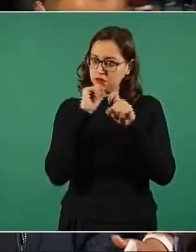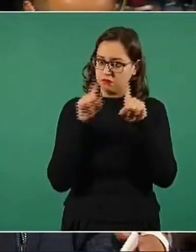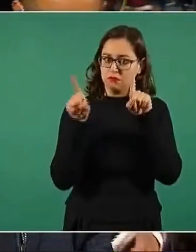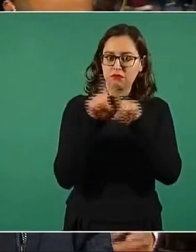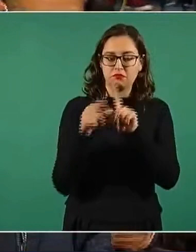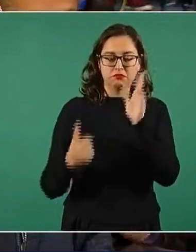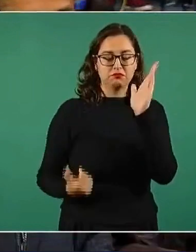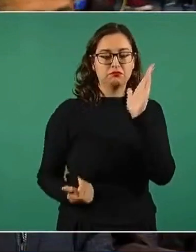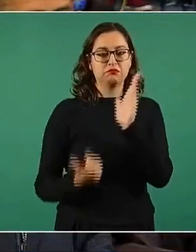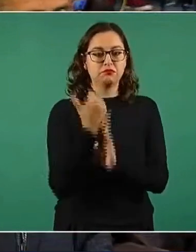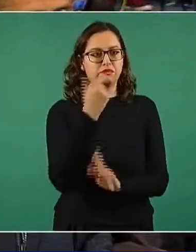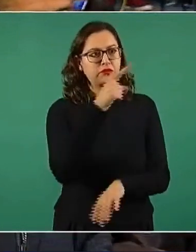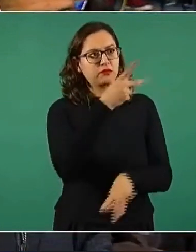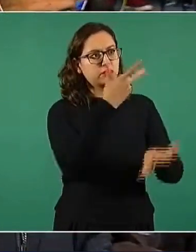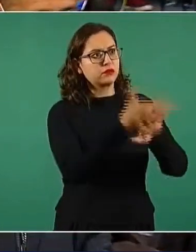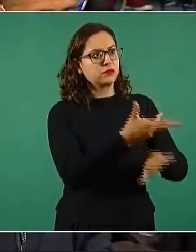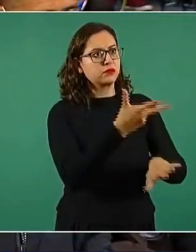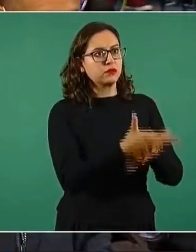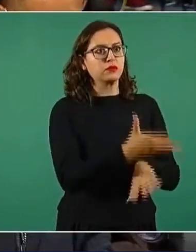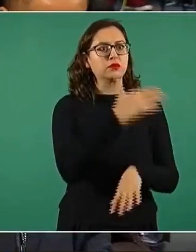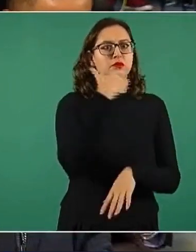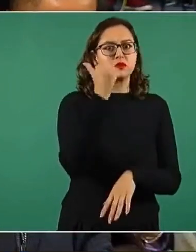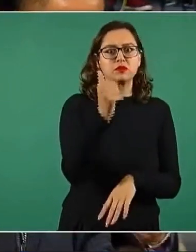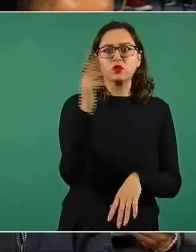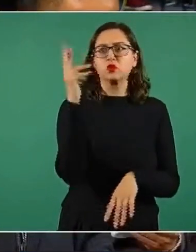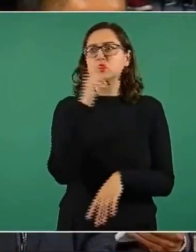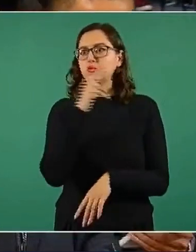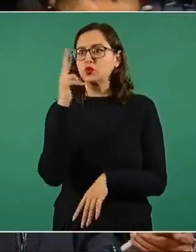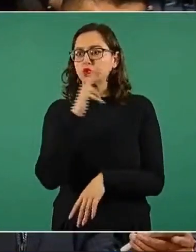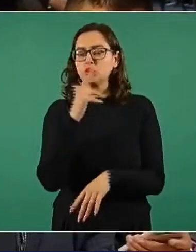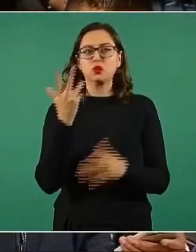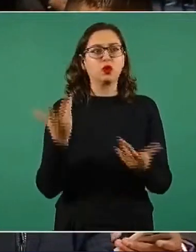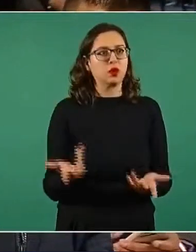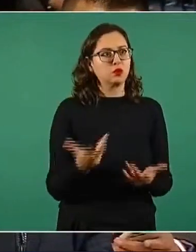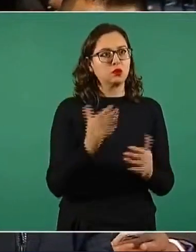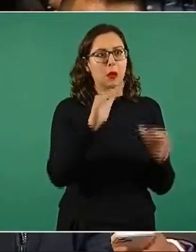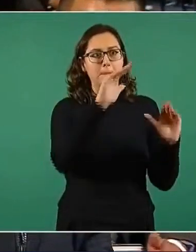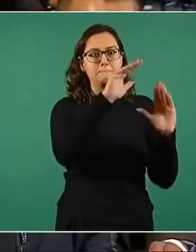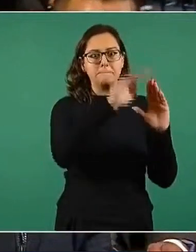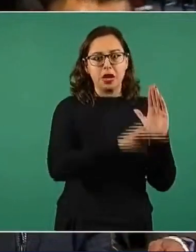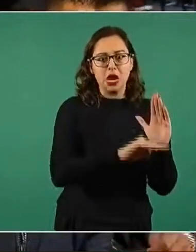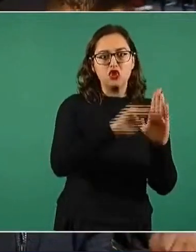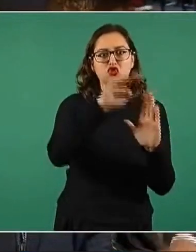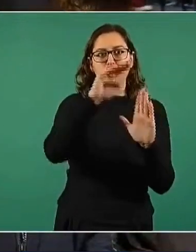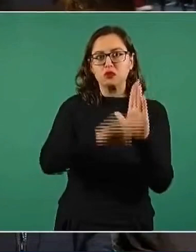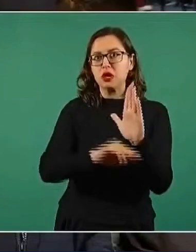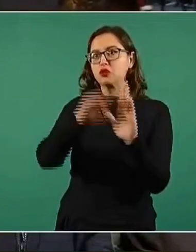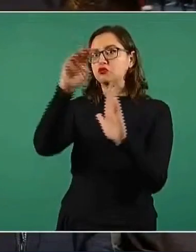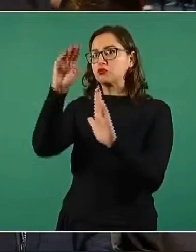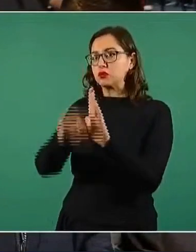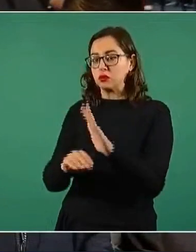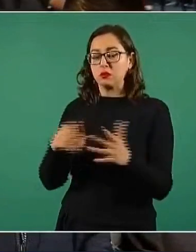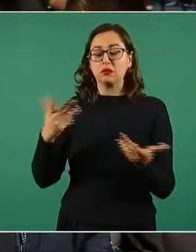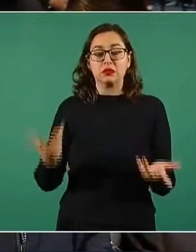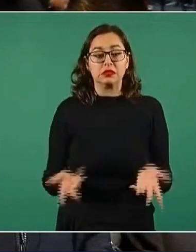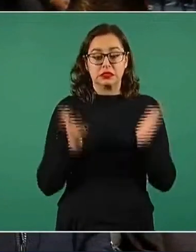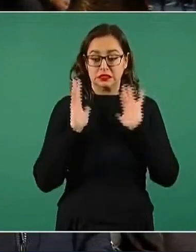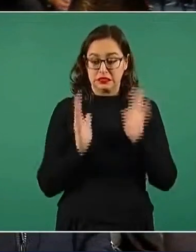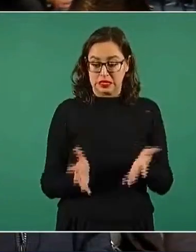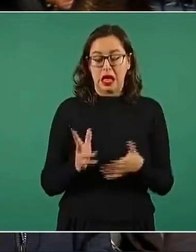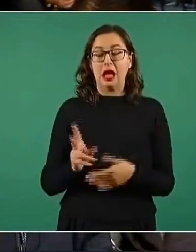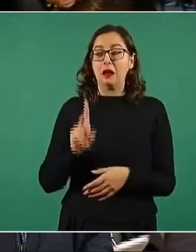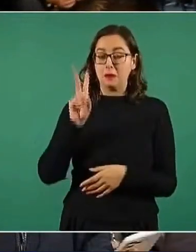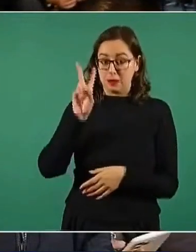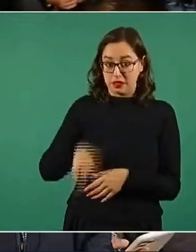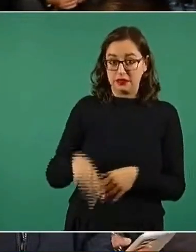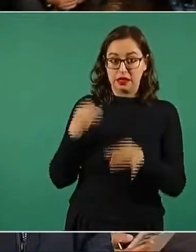Francia y Estados Unidos. El FMI ya lo aceptó, hay un crecimiento en B. En el último reporte es de